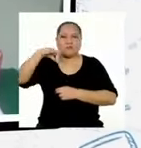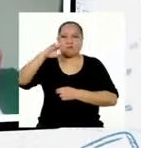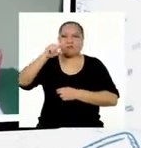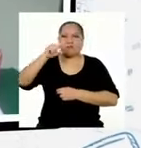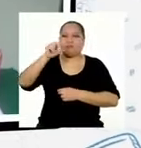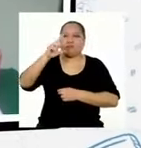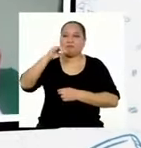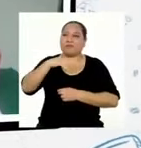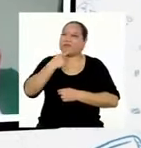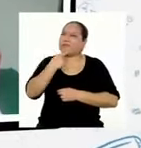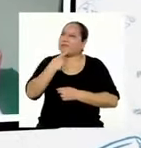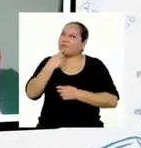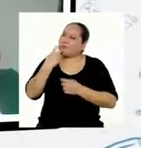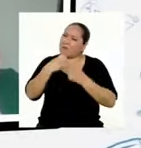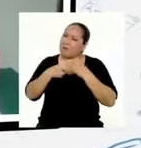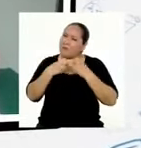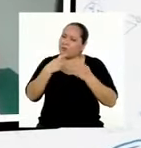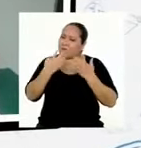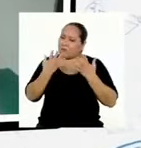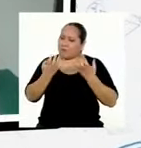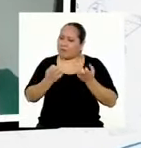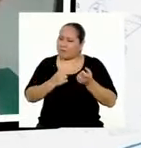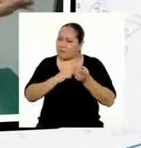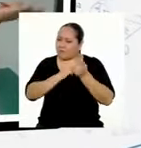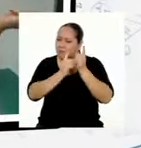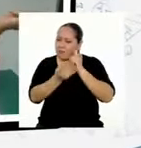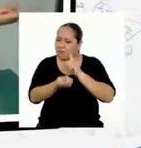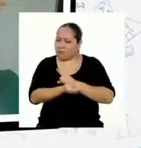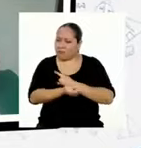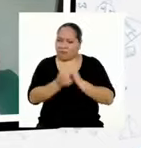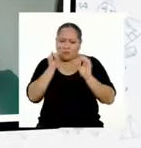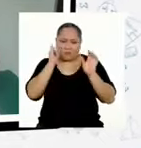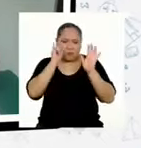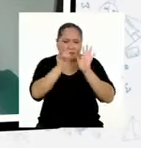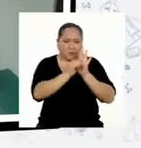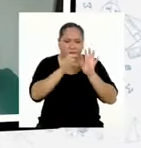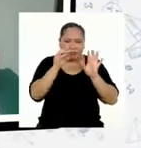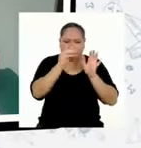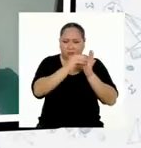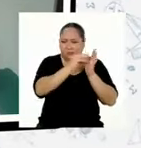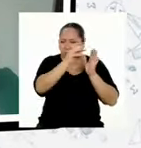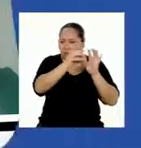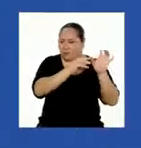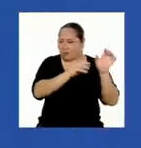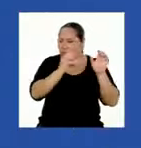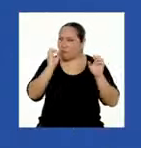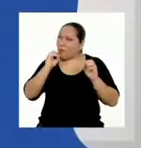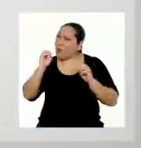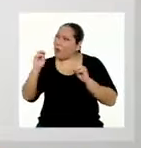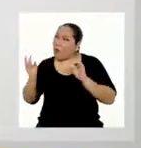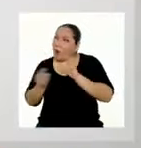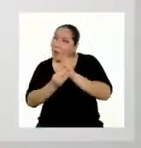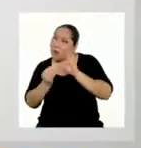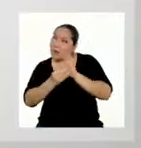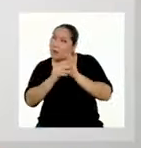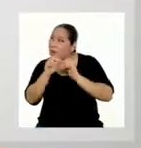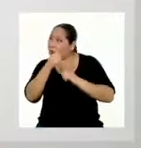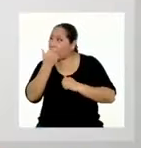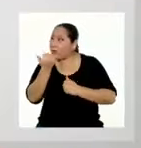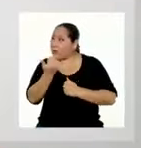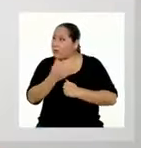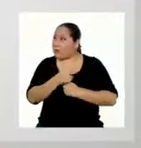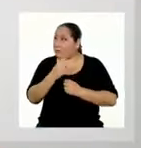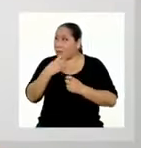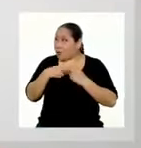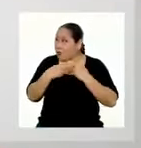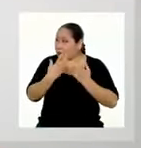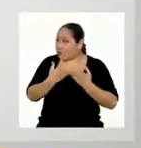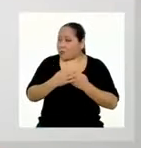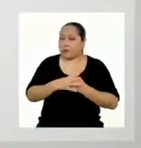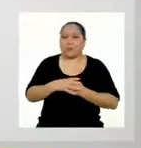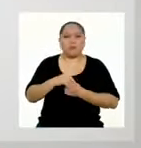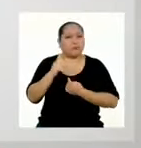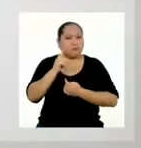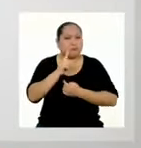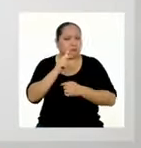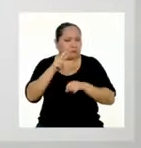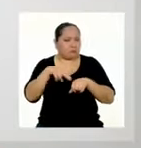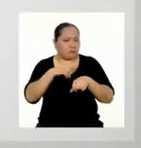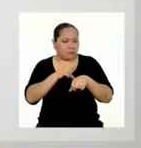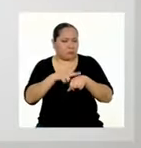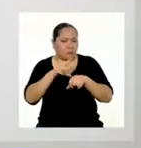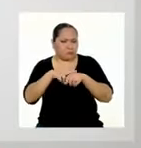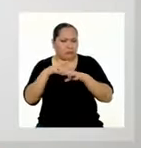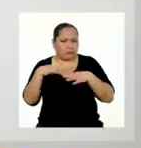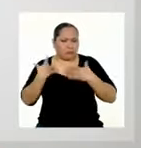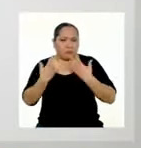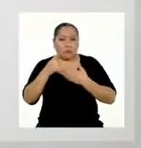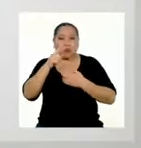¿Hay algún problema si quiero cambiar las imágenes que elegí desde un principio o agregar otras? Claro que no hay problema. Todo cambio